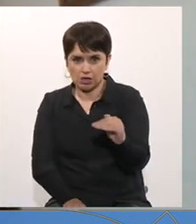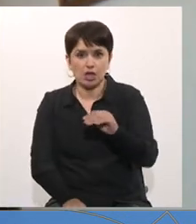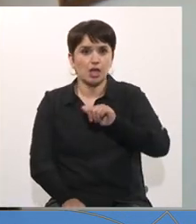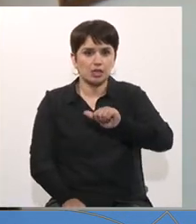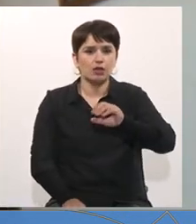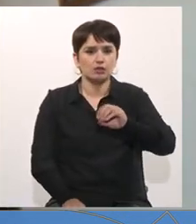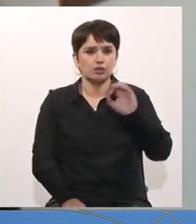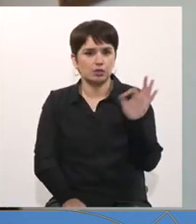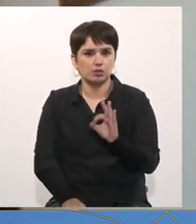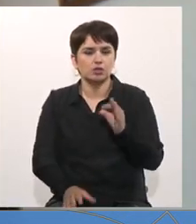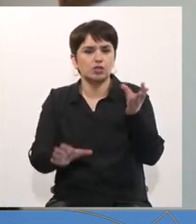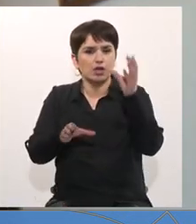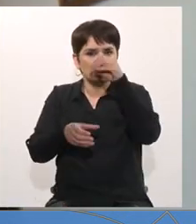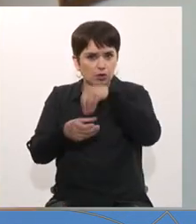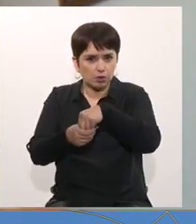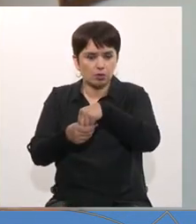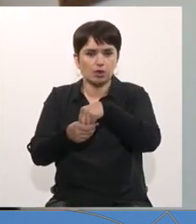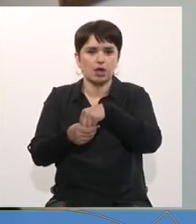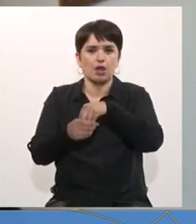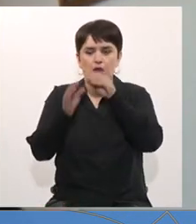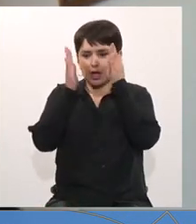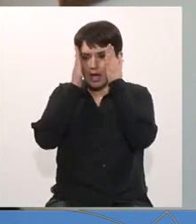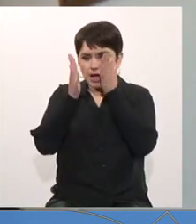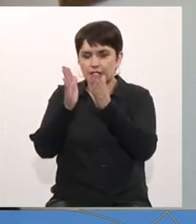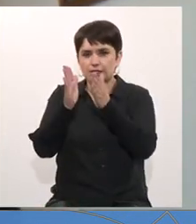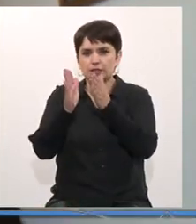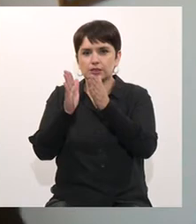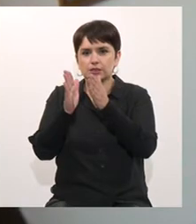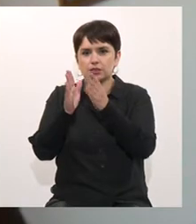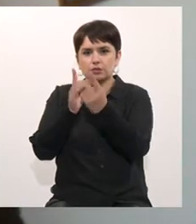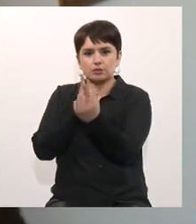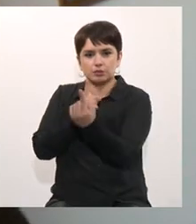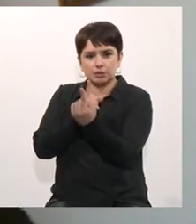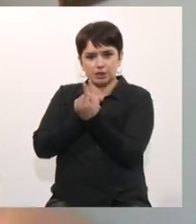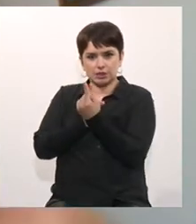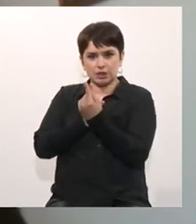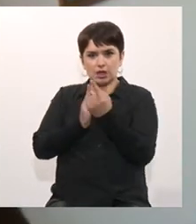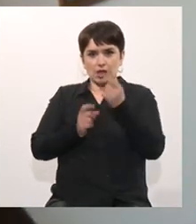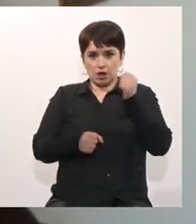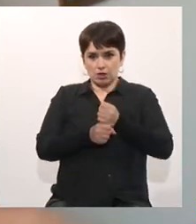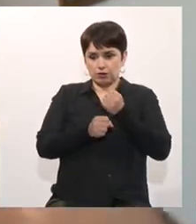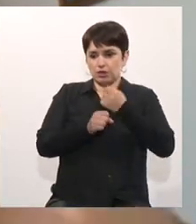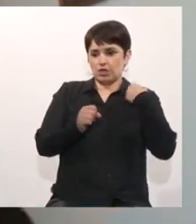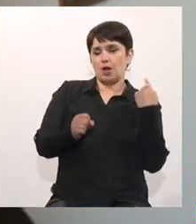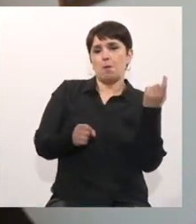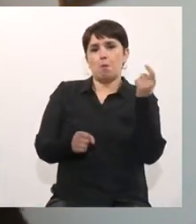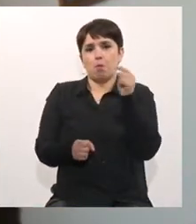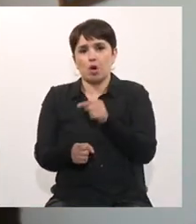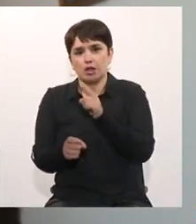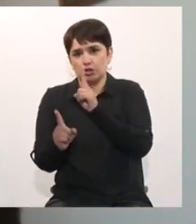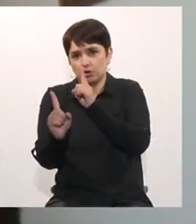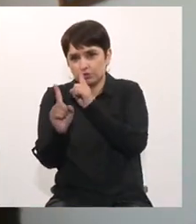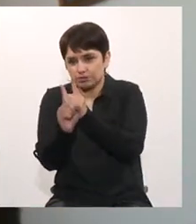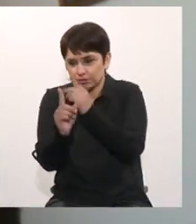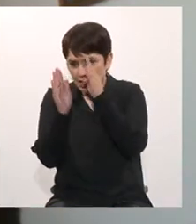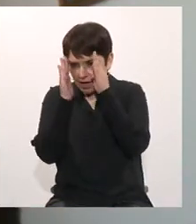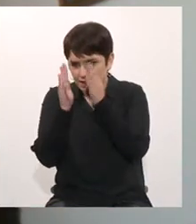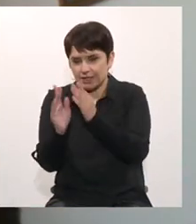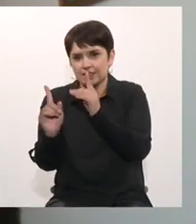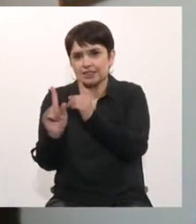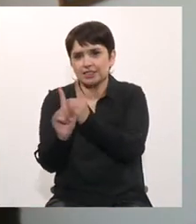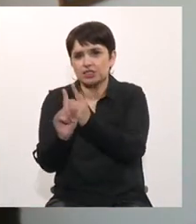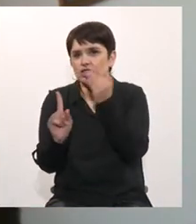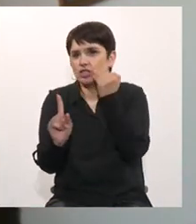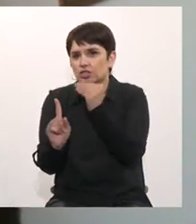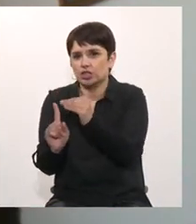ya incorporados a atención presencial. Nuestros trabajadores se han incorporado a la atención de los niños. Esa es nuestra